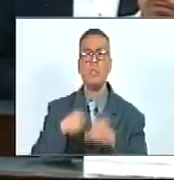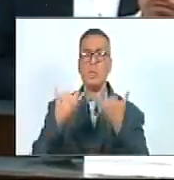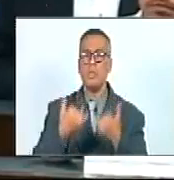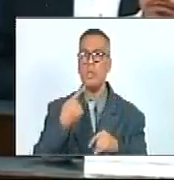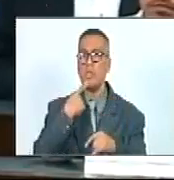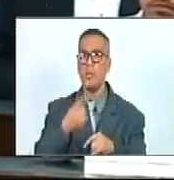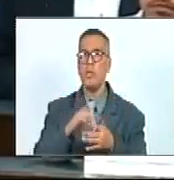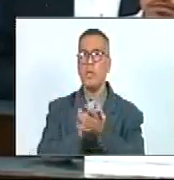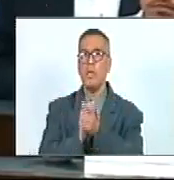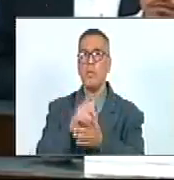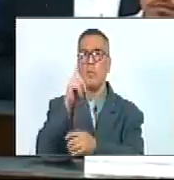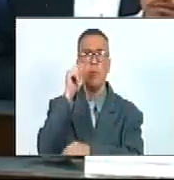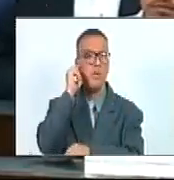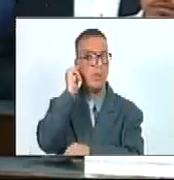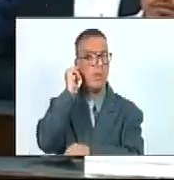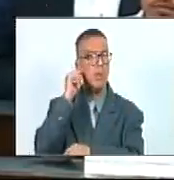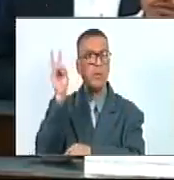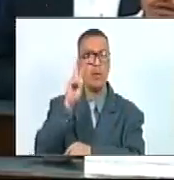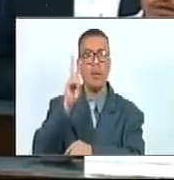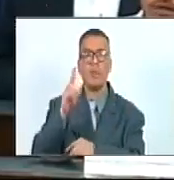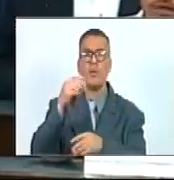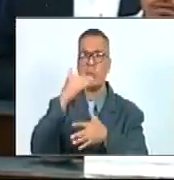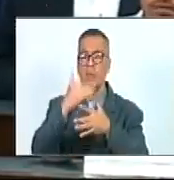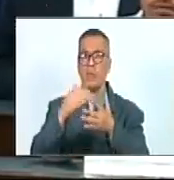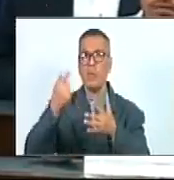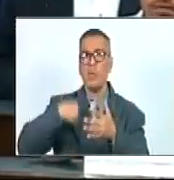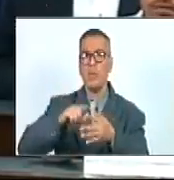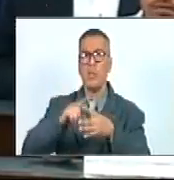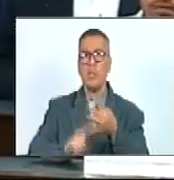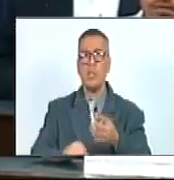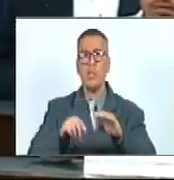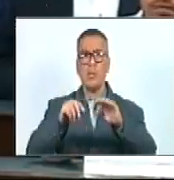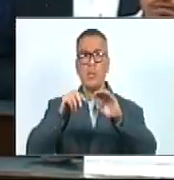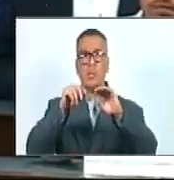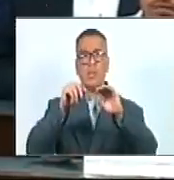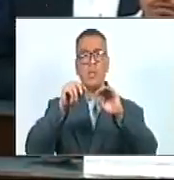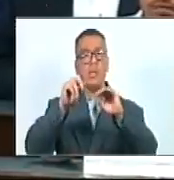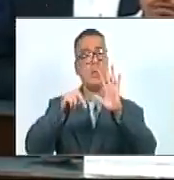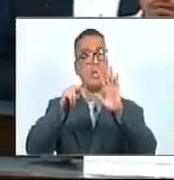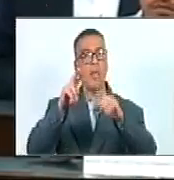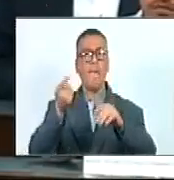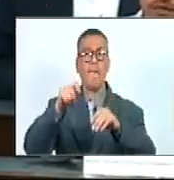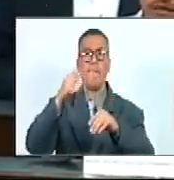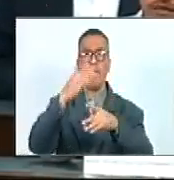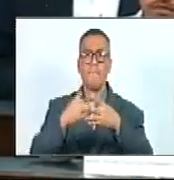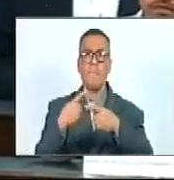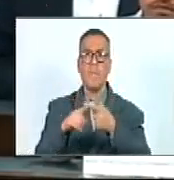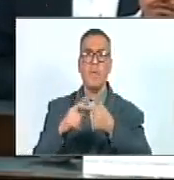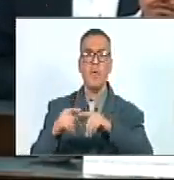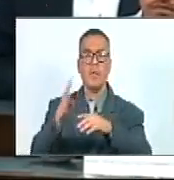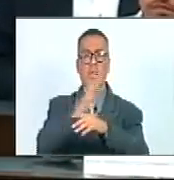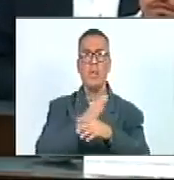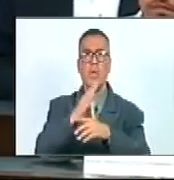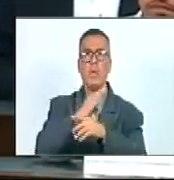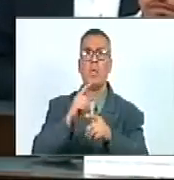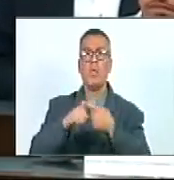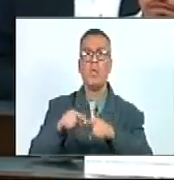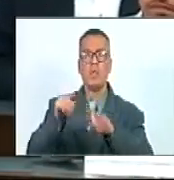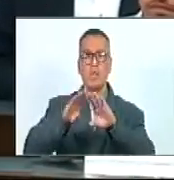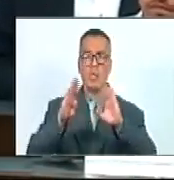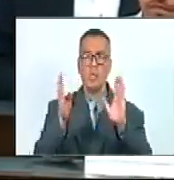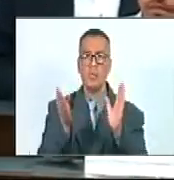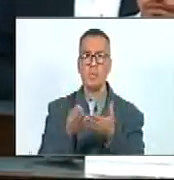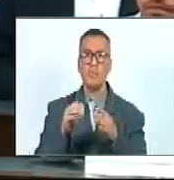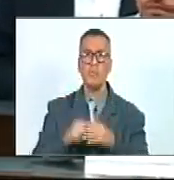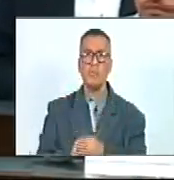Mi Colega Parlamentaria Que Venezuela Se Ubica Entre Los 10 Primeros Países Con Mayor Biodiversidad Del Planeta